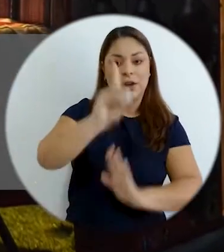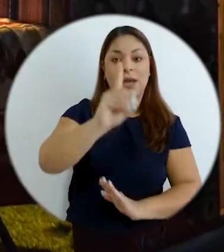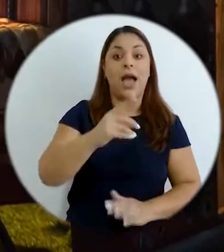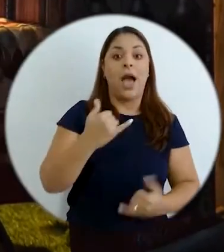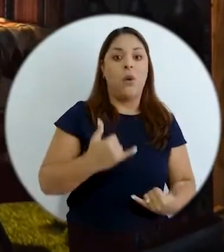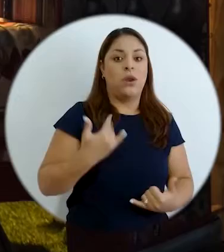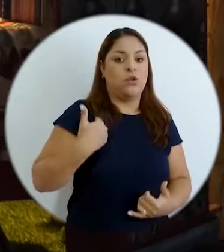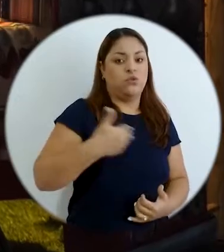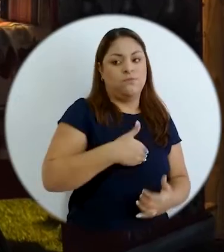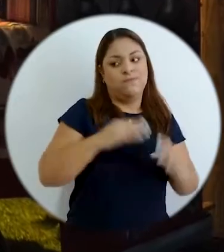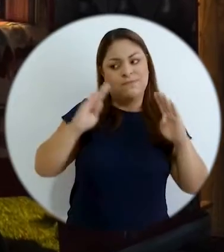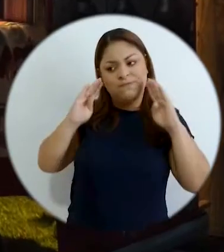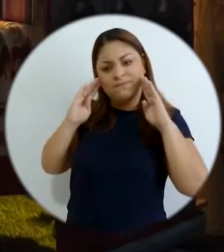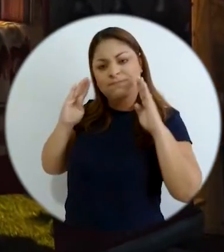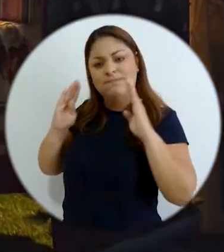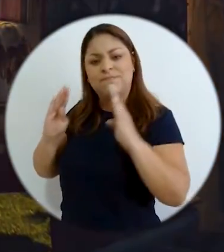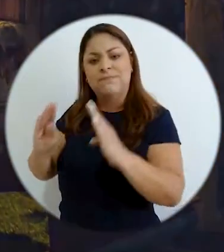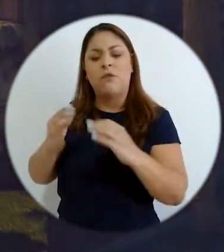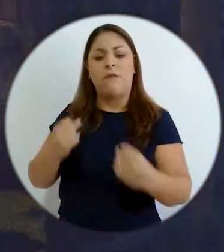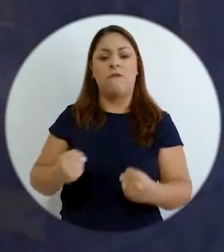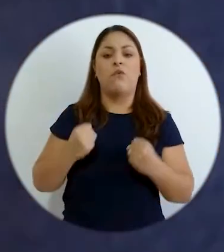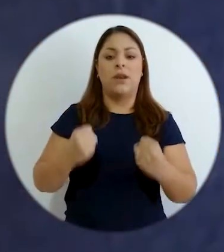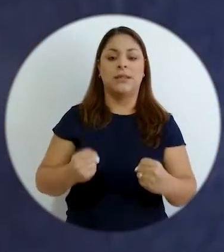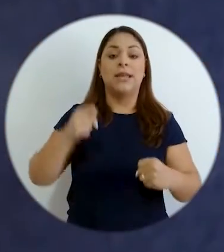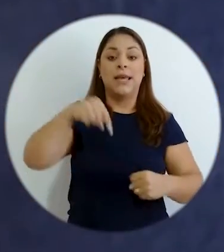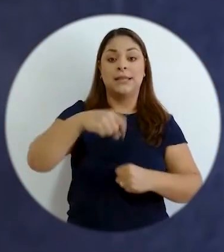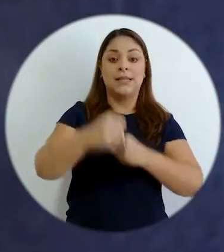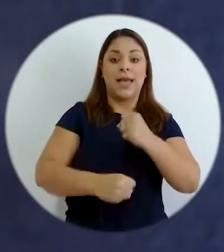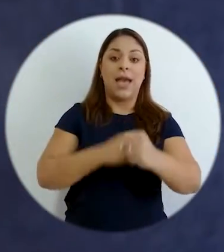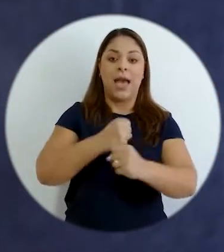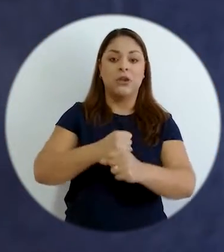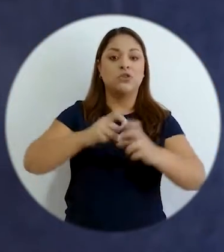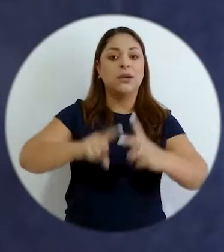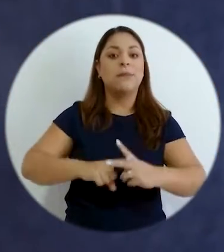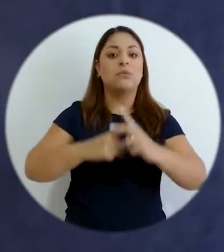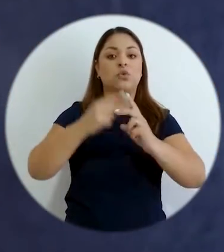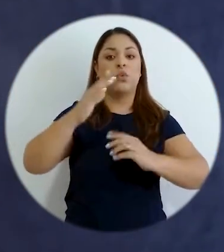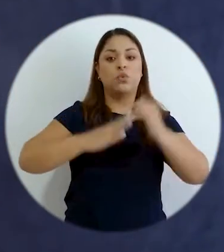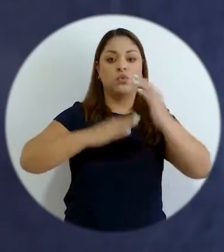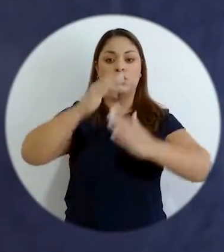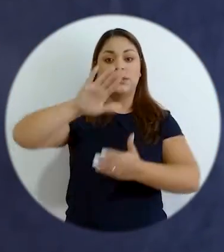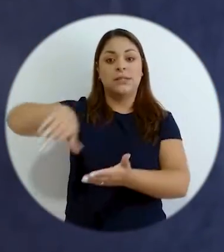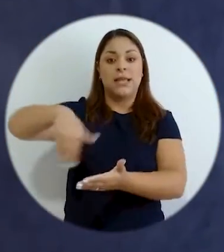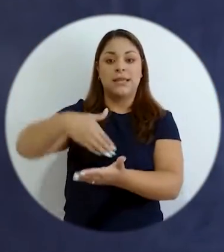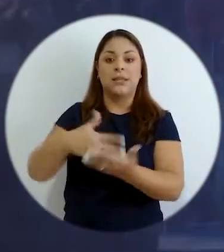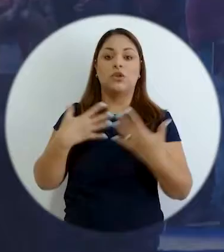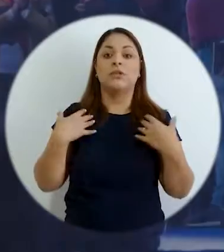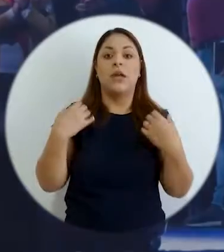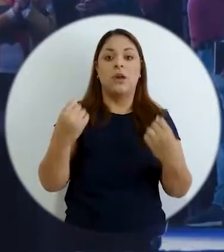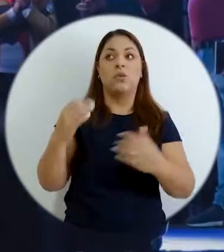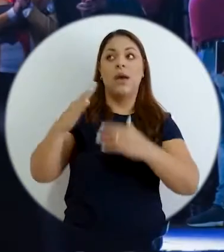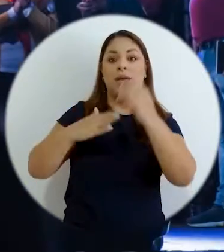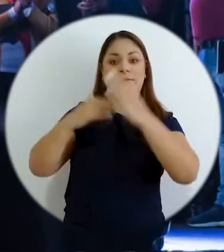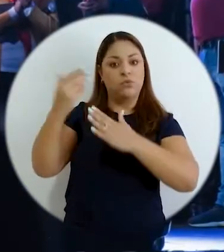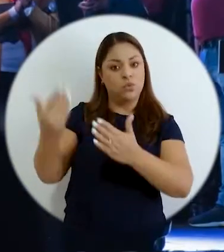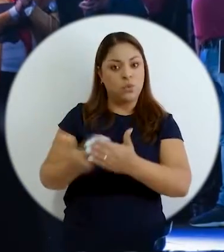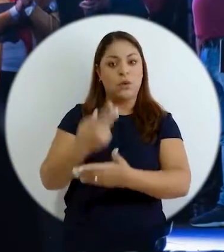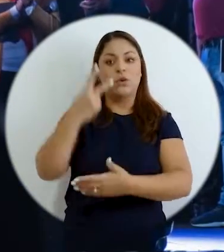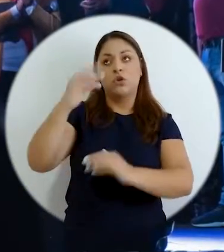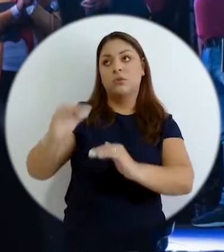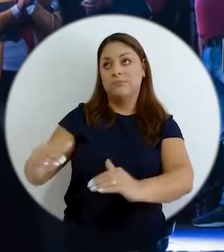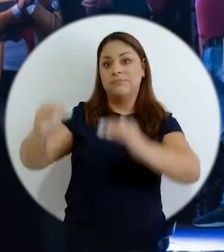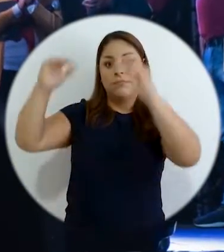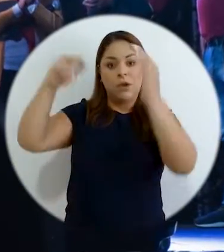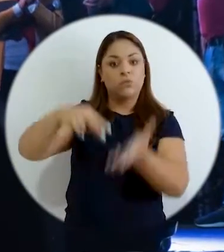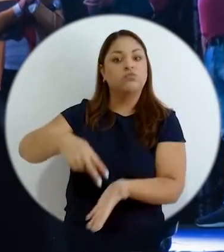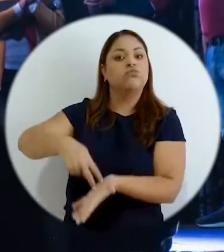entonces ahí estamos también invirtiendo fuertemente en este momento este año iniciamos con la construcción del centro de salud un edificio